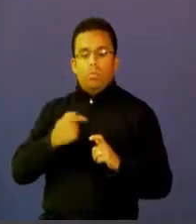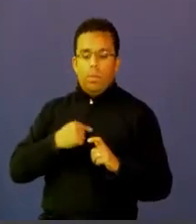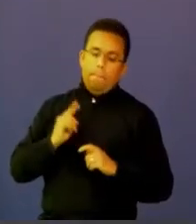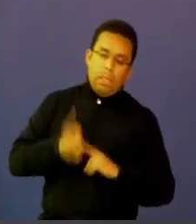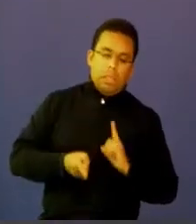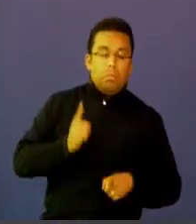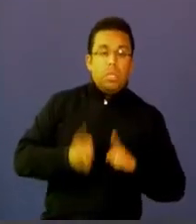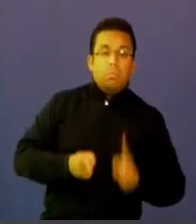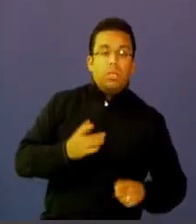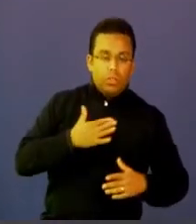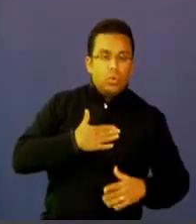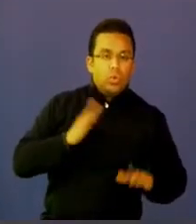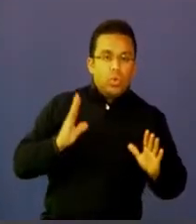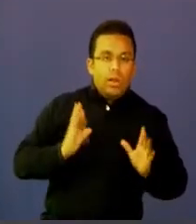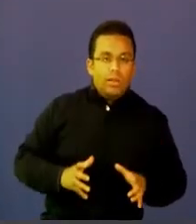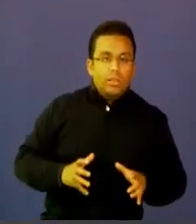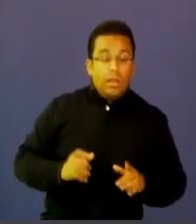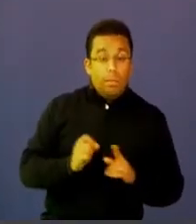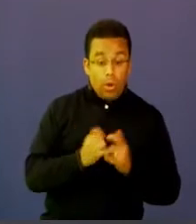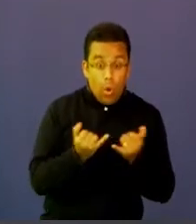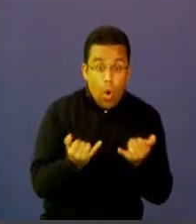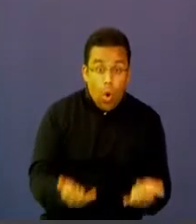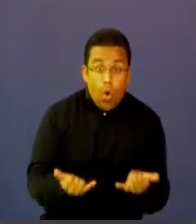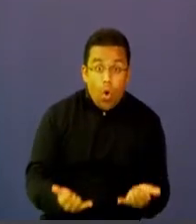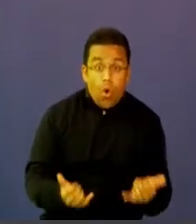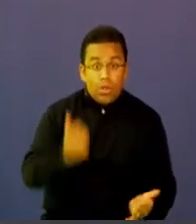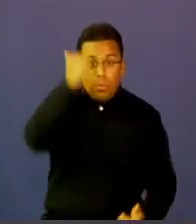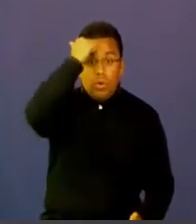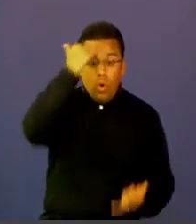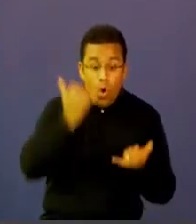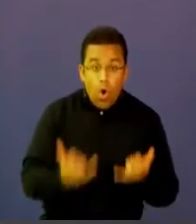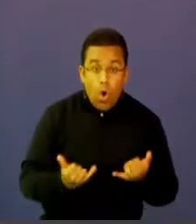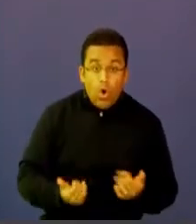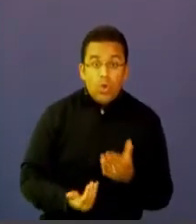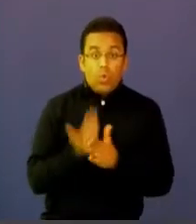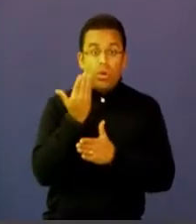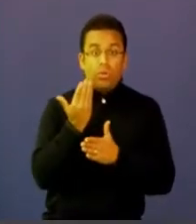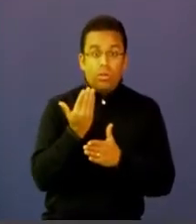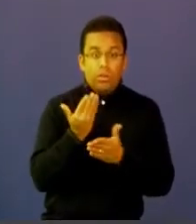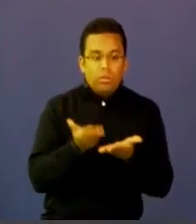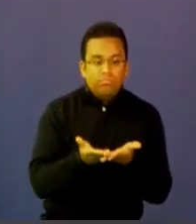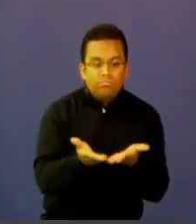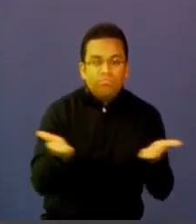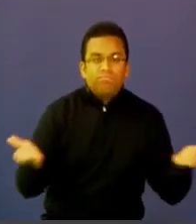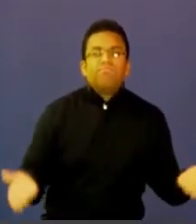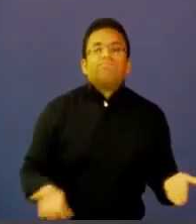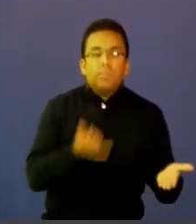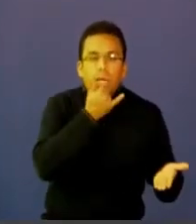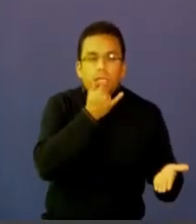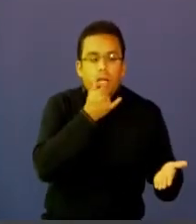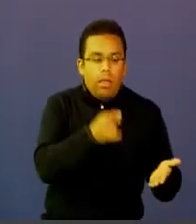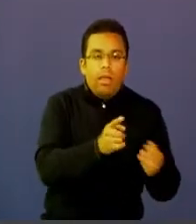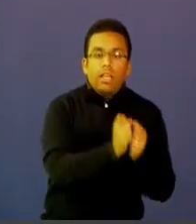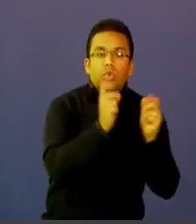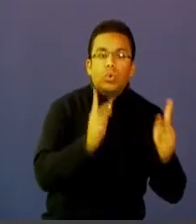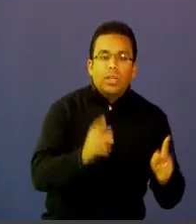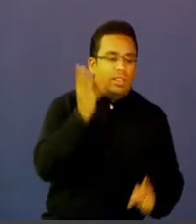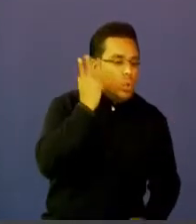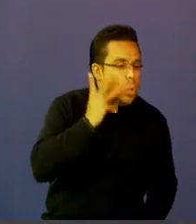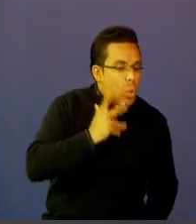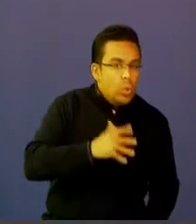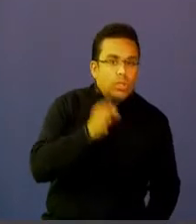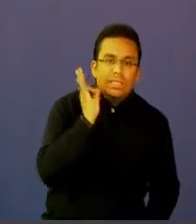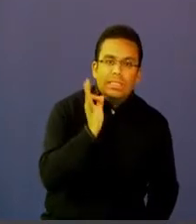clase. Pero el profesor del siglo XXI, el profesor moderno, tiene que enfrentarse a un estudiante que accede todos los días a nuevo